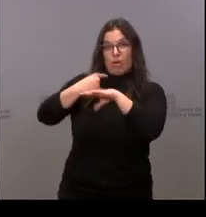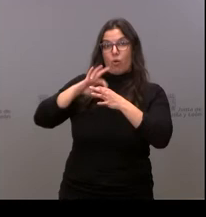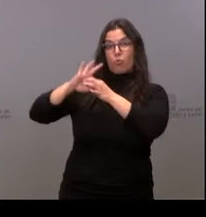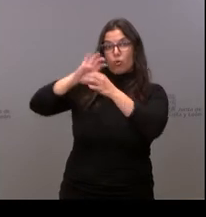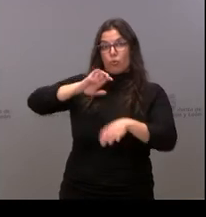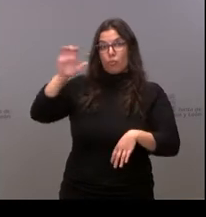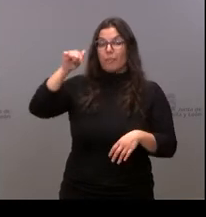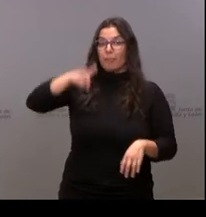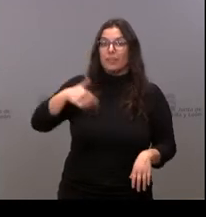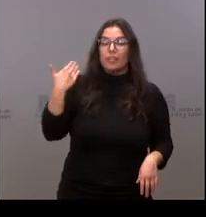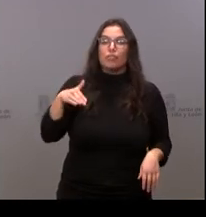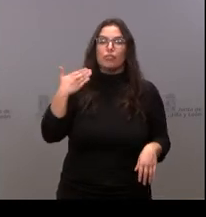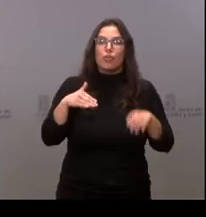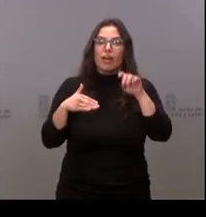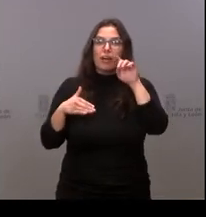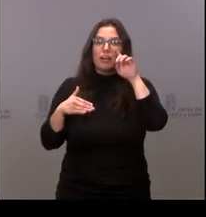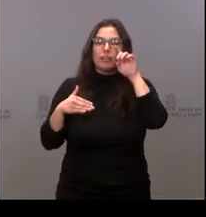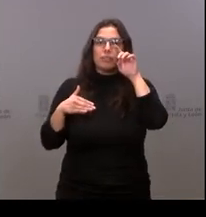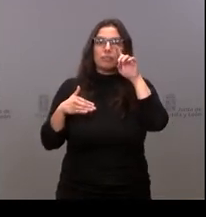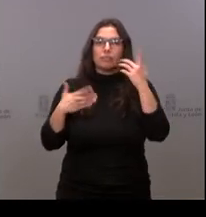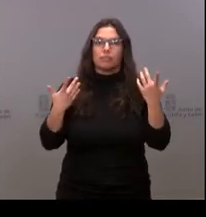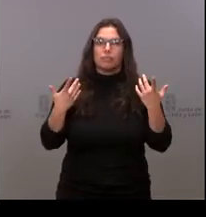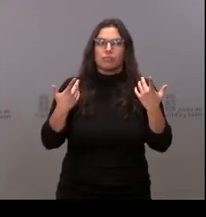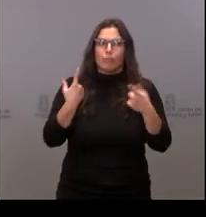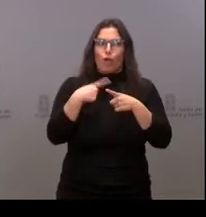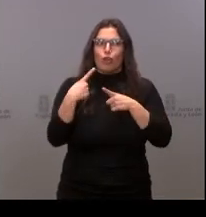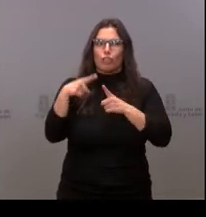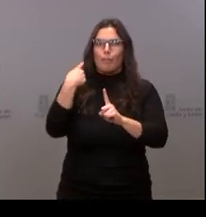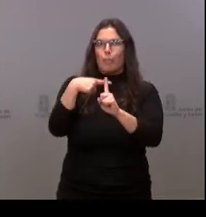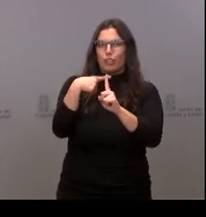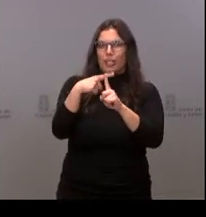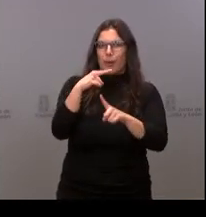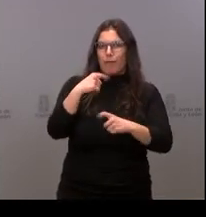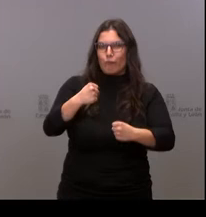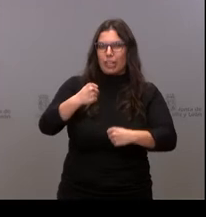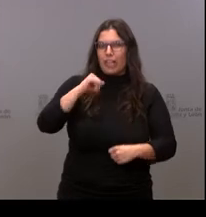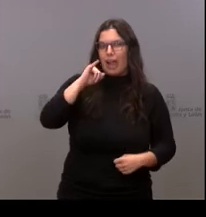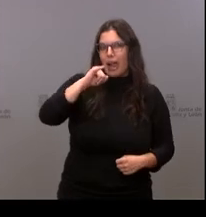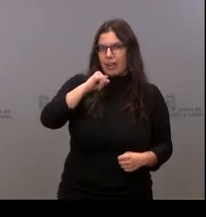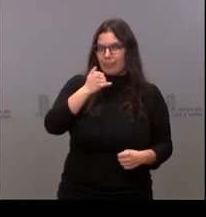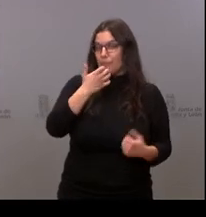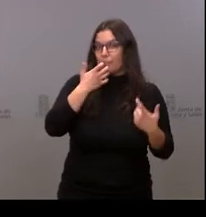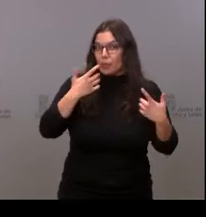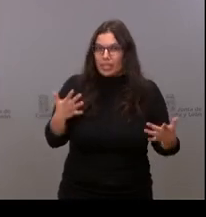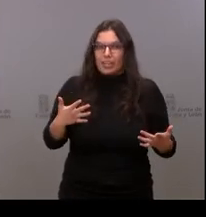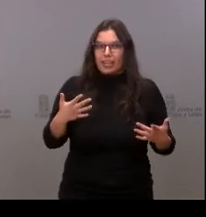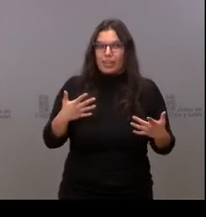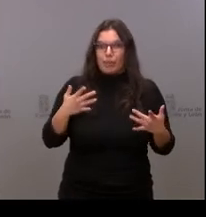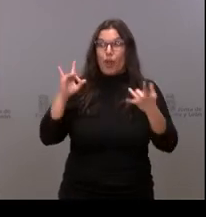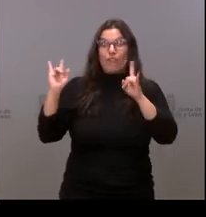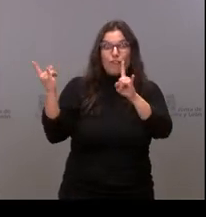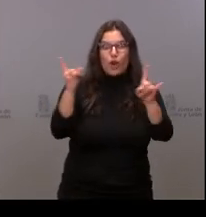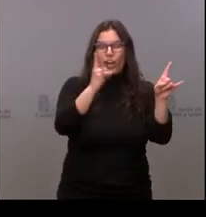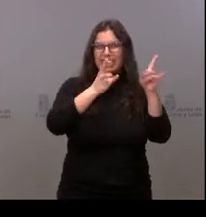Y aquí en Soria tenemos importantes fortalezas, como es poseer una de las grandes masas forestales